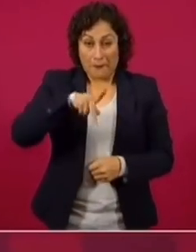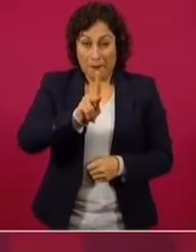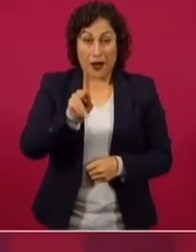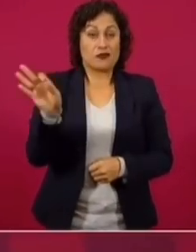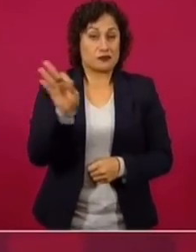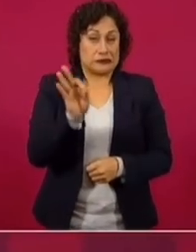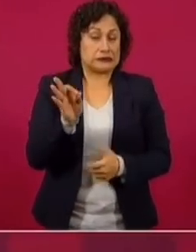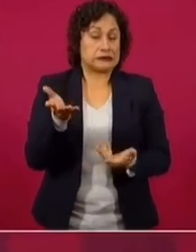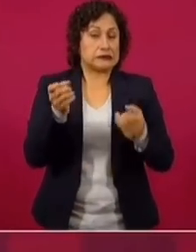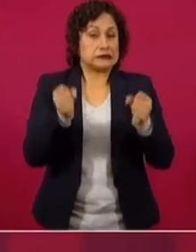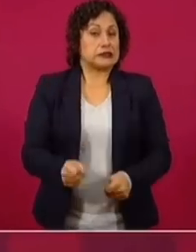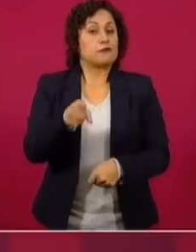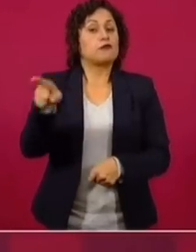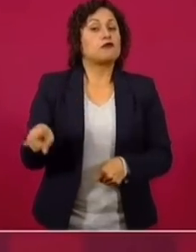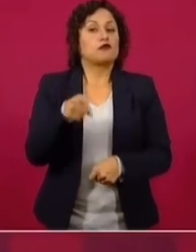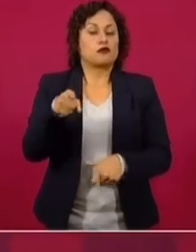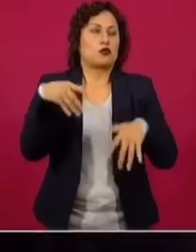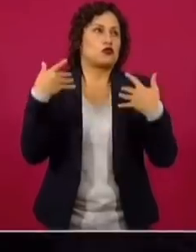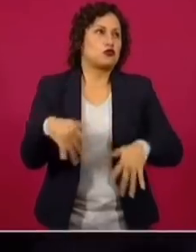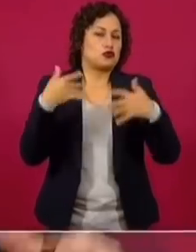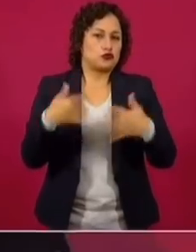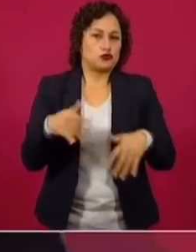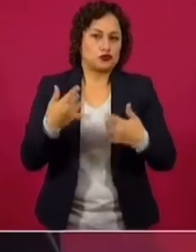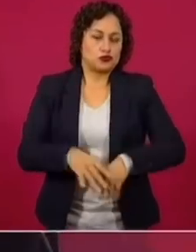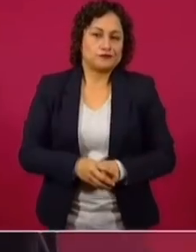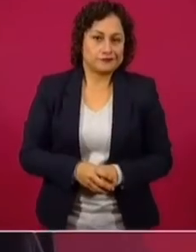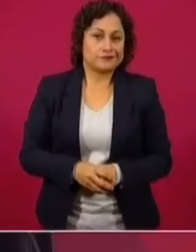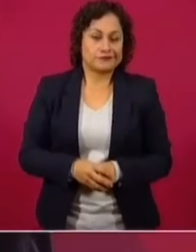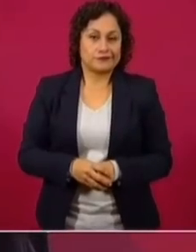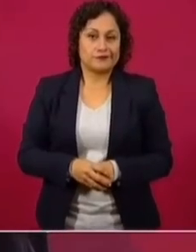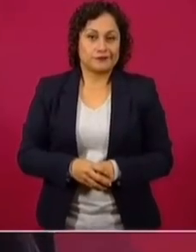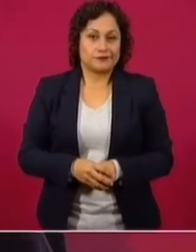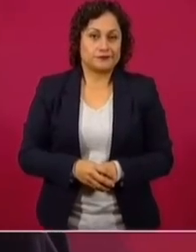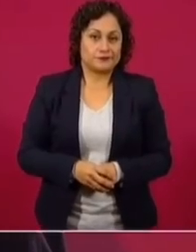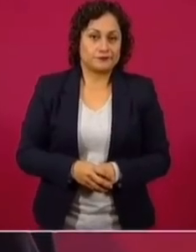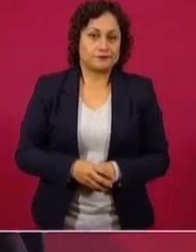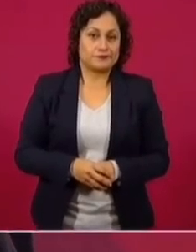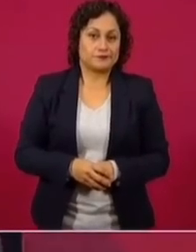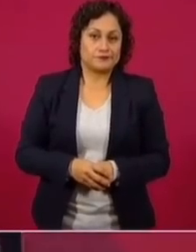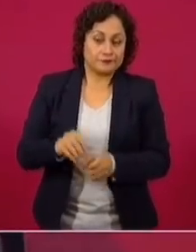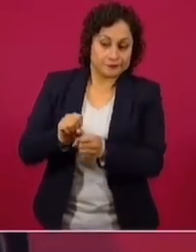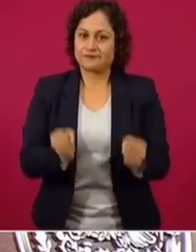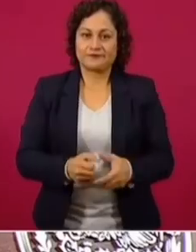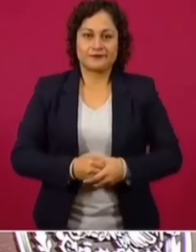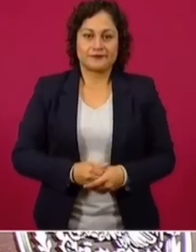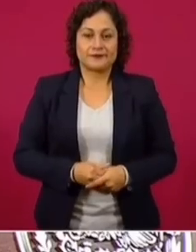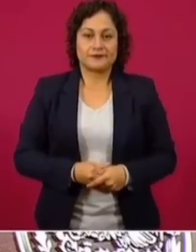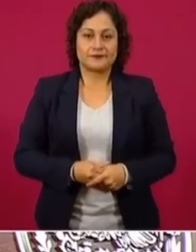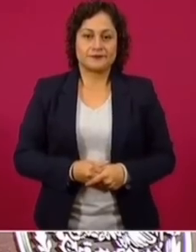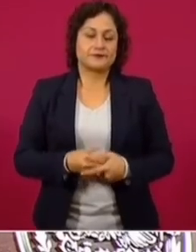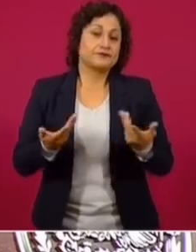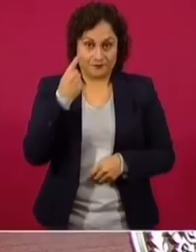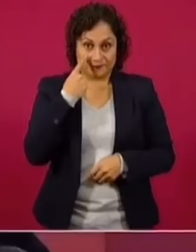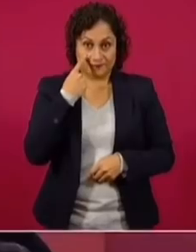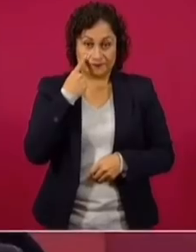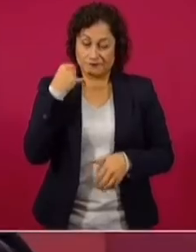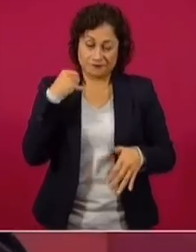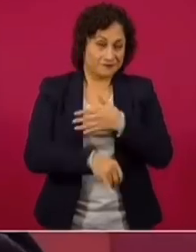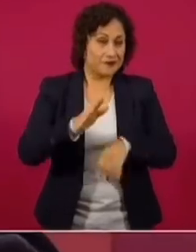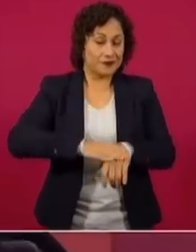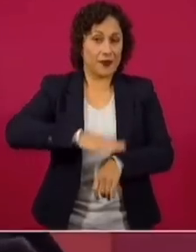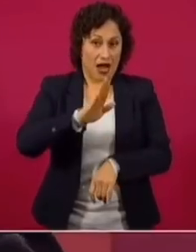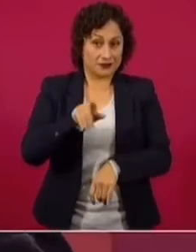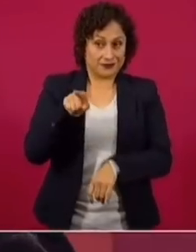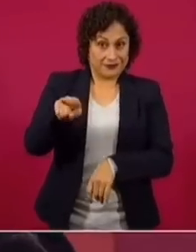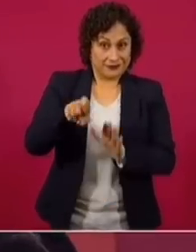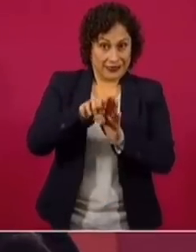nos vamos a quedar sorprendidos, pero todavía más. Así como